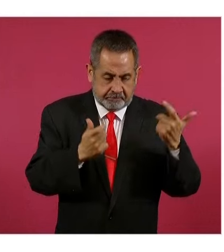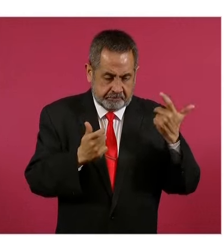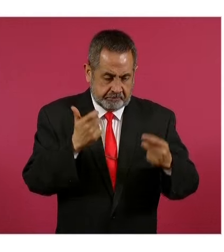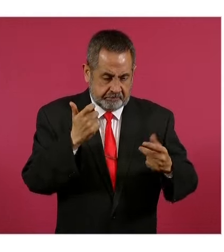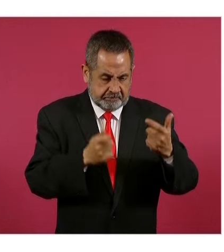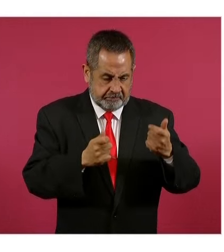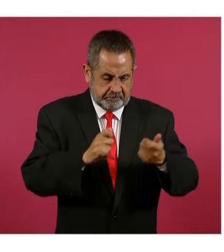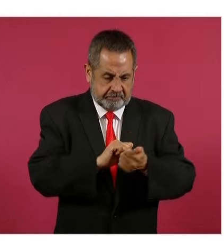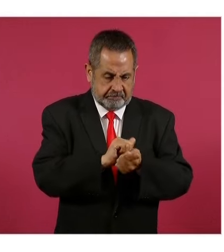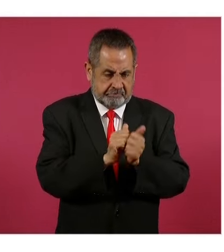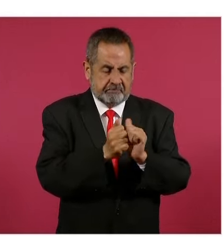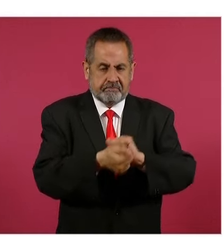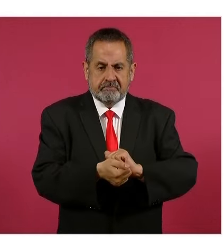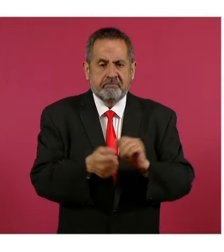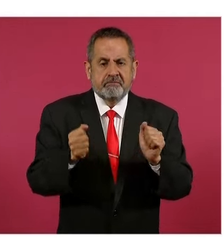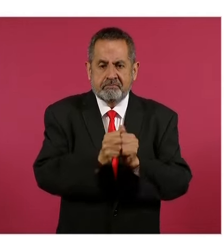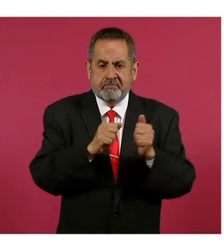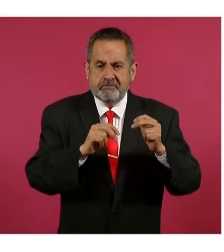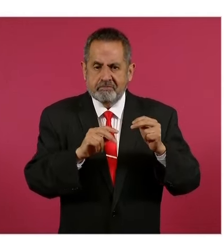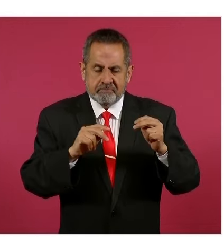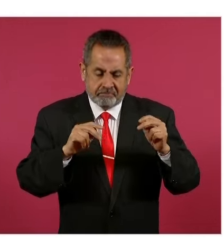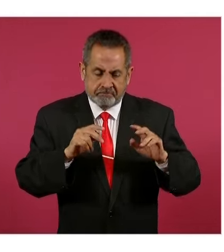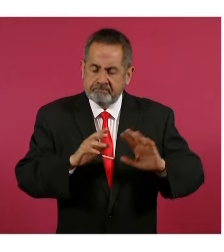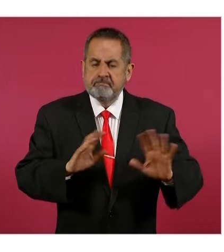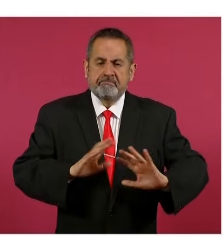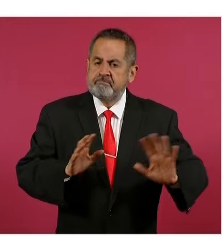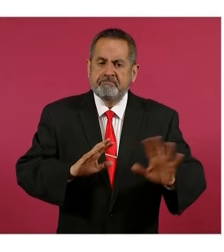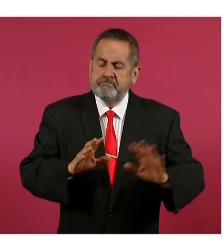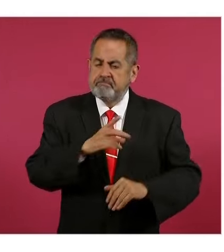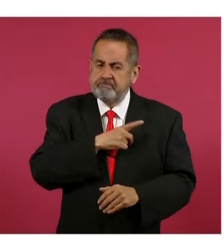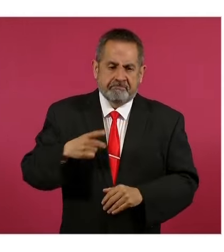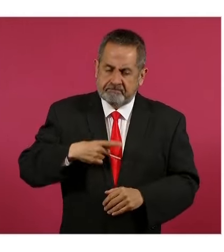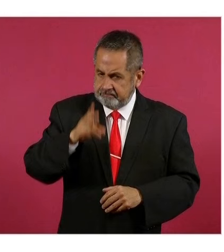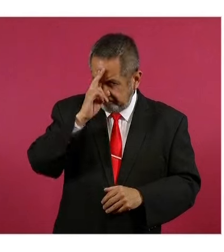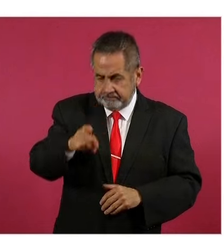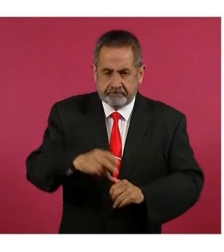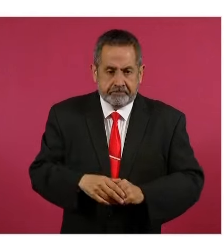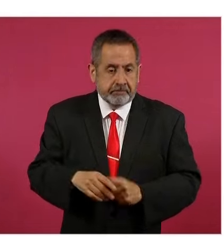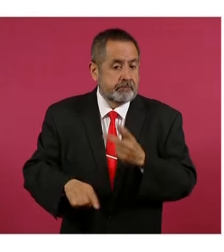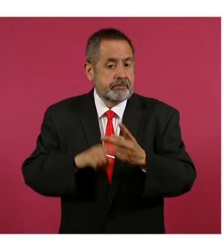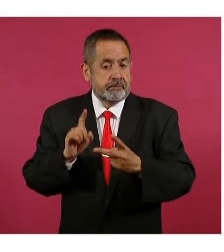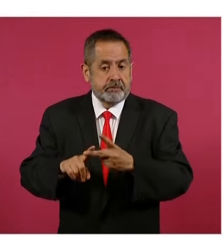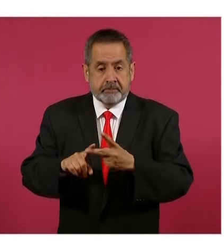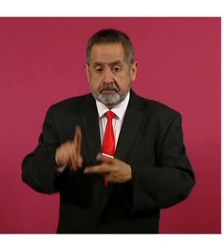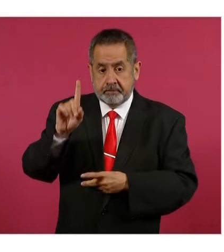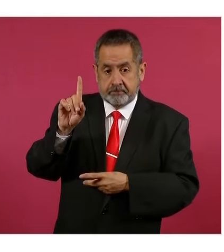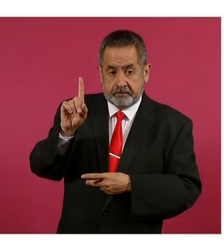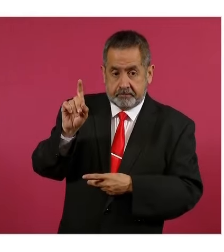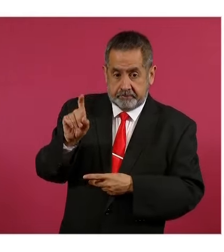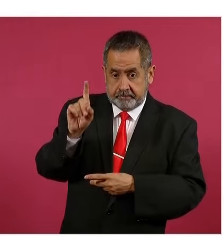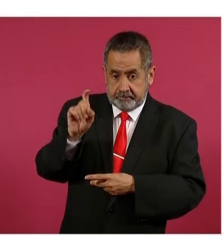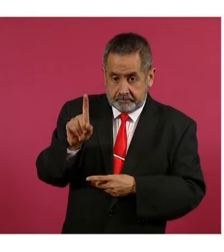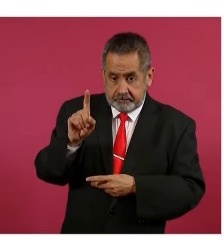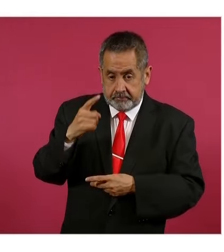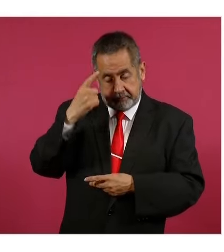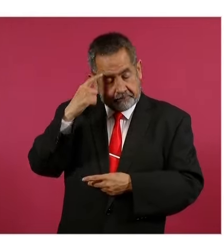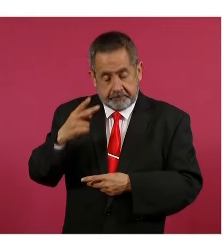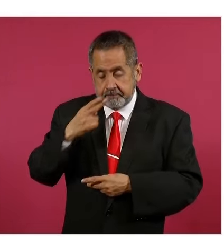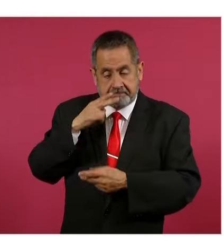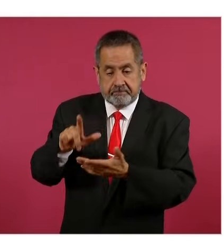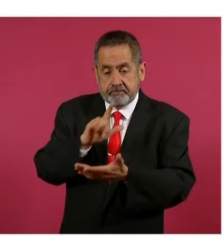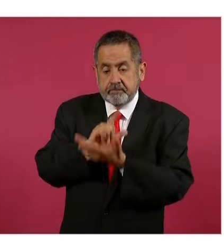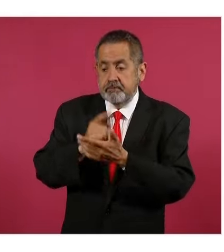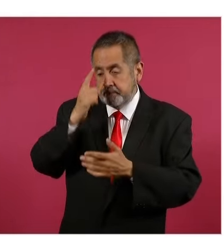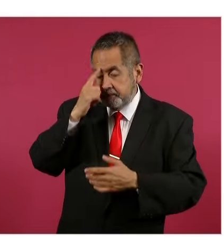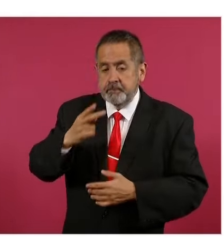transgénico. En el caso del agua, el reconocimiento y la preferencia de acceso al agua